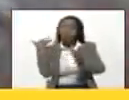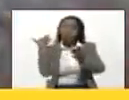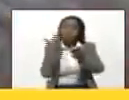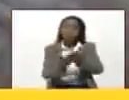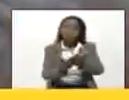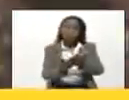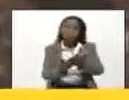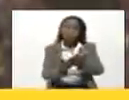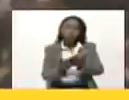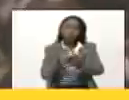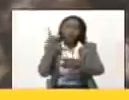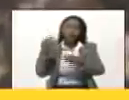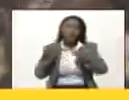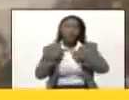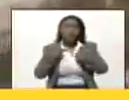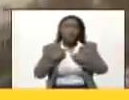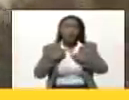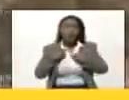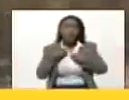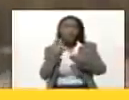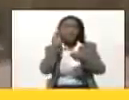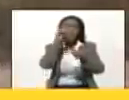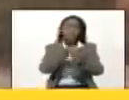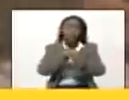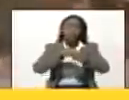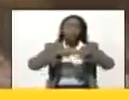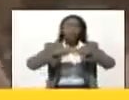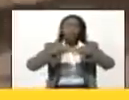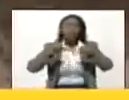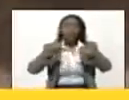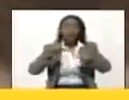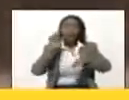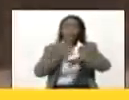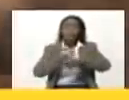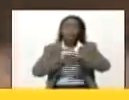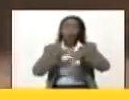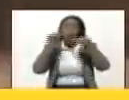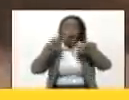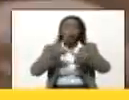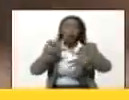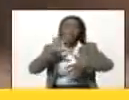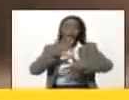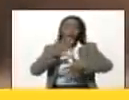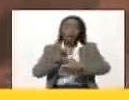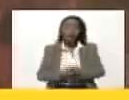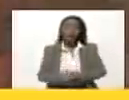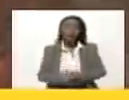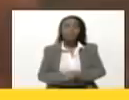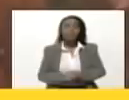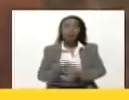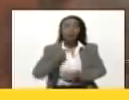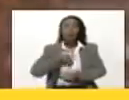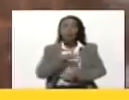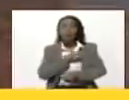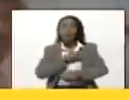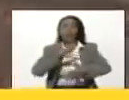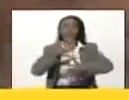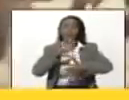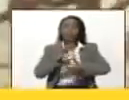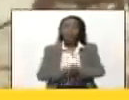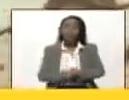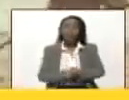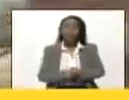de la existencia y poblamiento de la existencia tierras de lo que hoy es América, nuestra América,